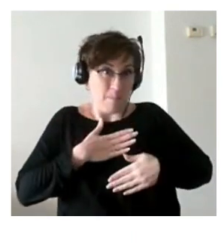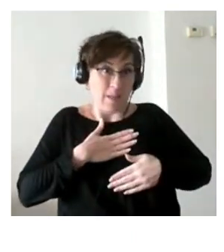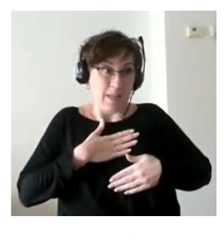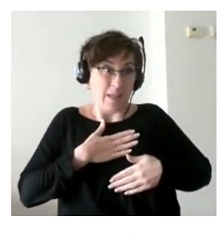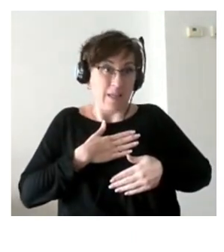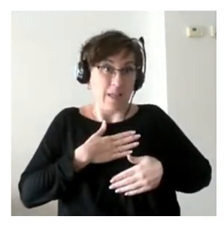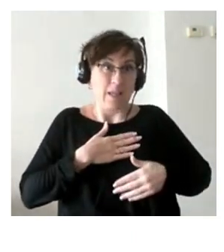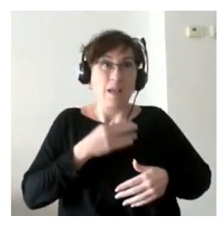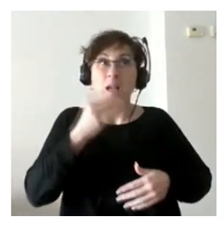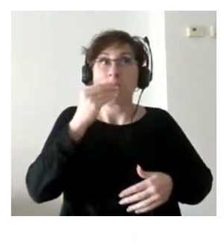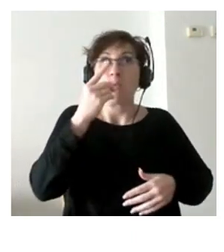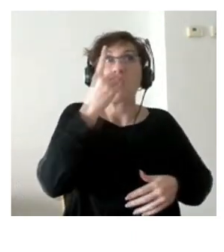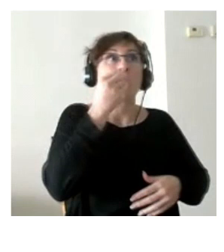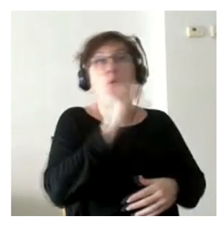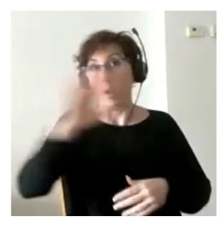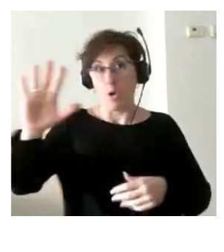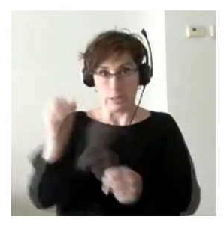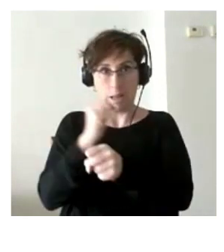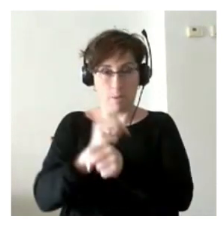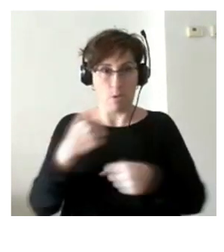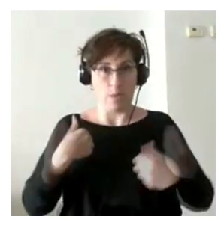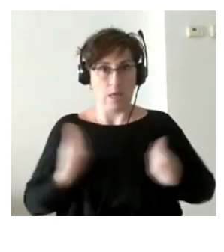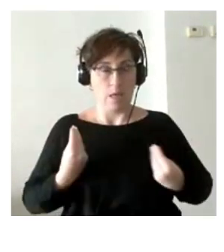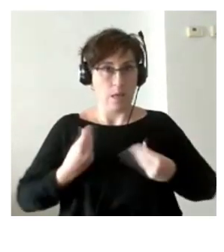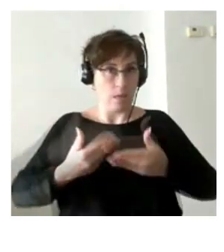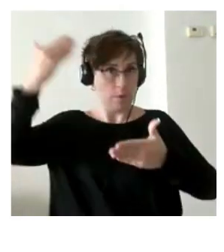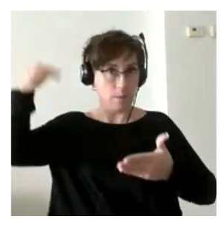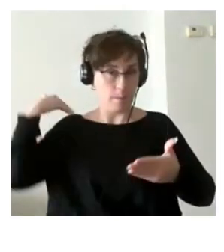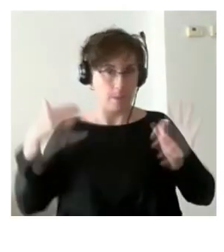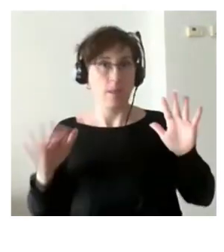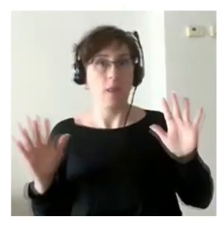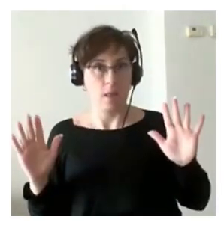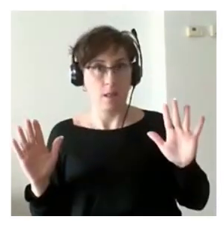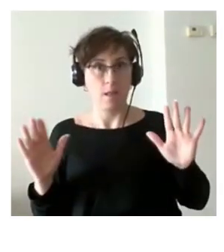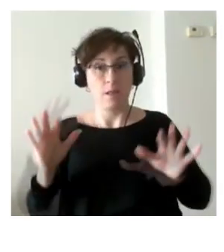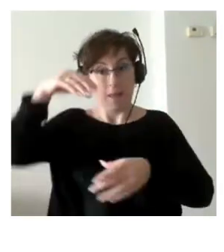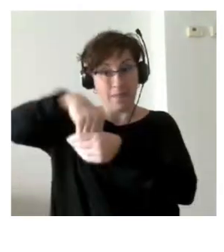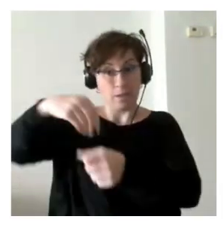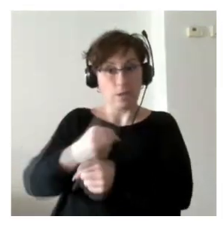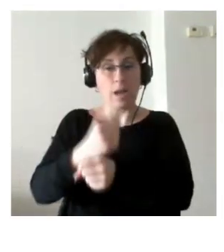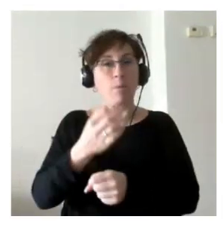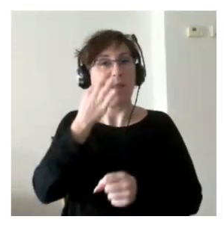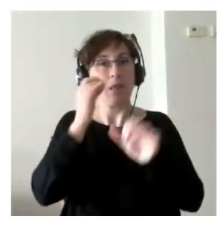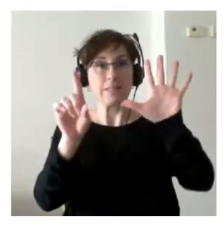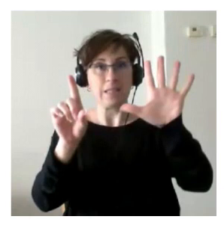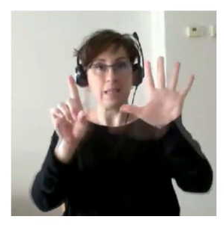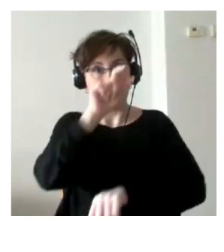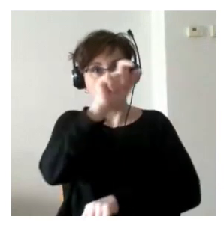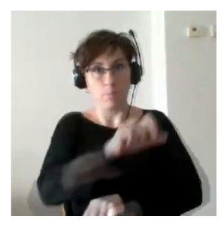mejores trabajos que he tenido en mi vida porque prácticamente en mi trabajo somos seis seis personas tres por la mañana